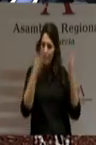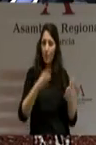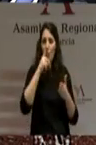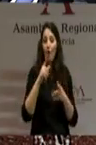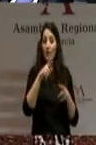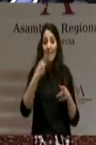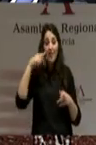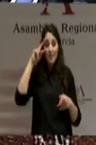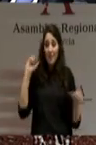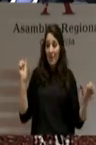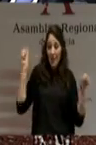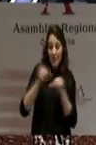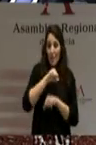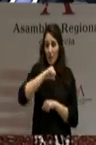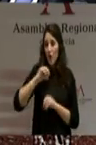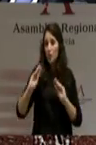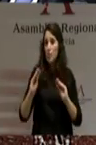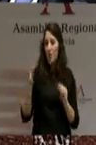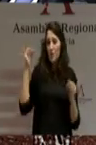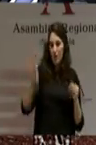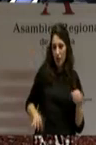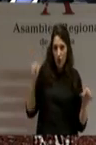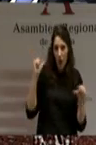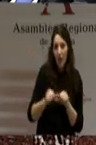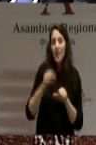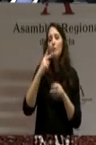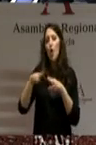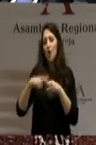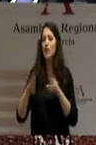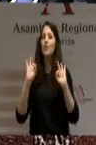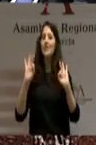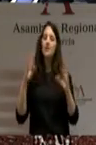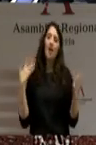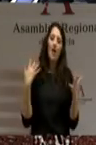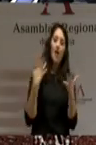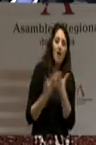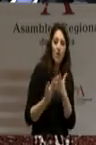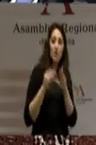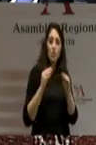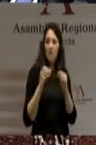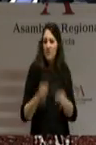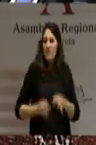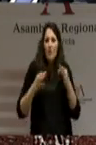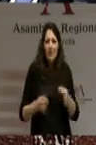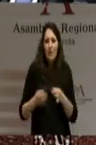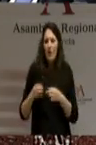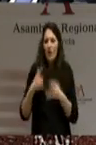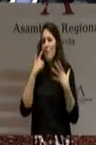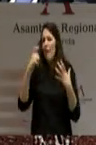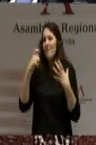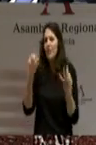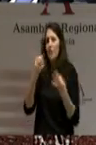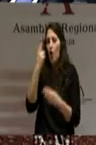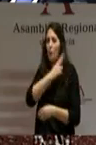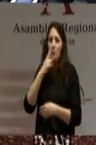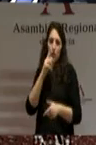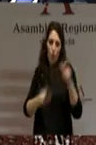trayectoria personal, profesional y política, que nos ha mostrado siempre su compromiso con los ciudadanos,